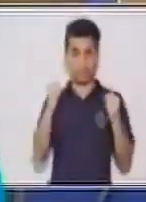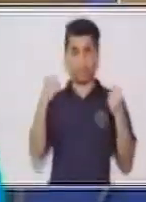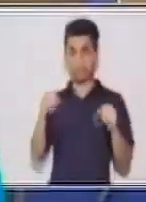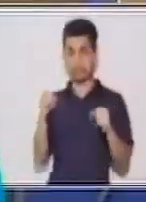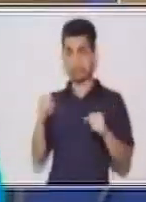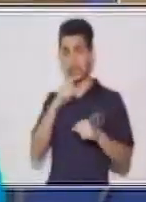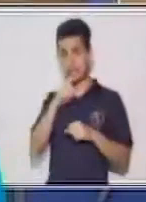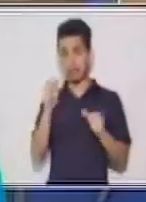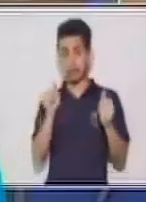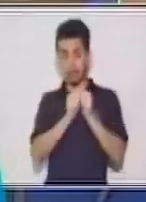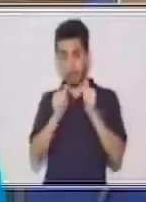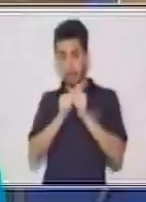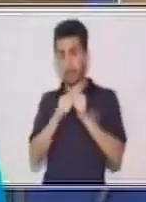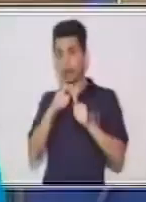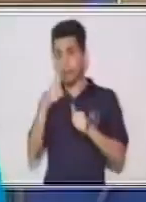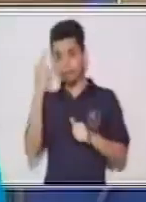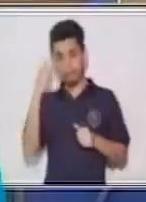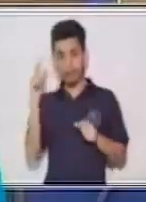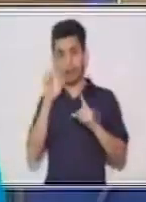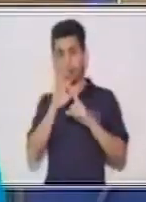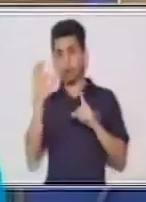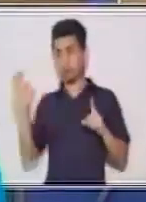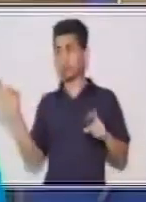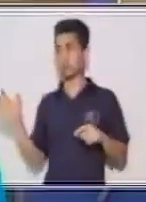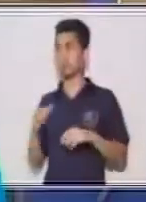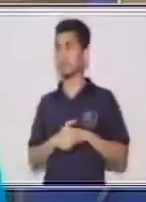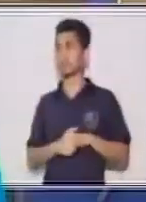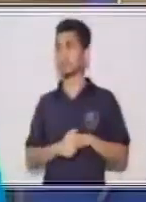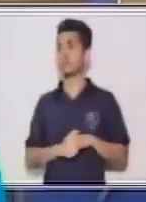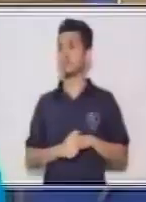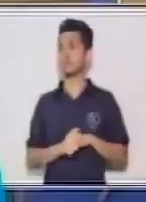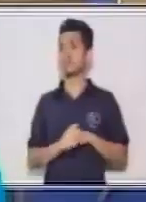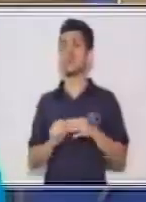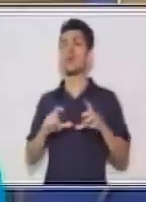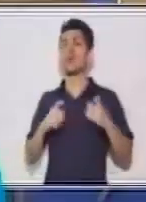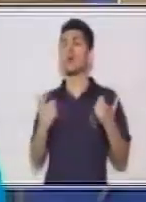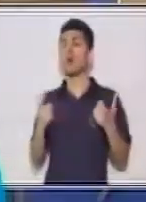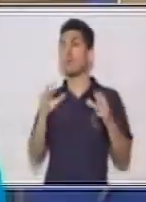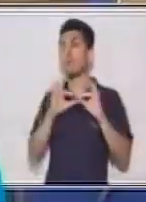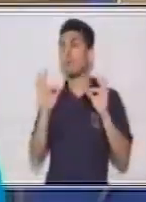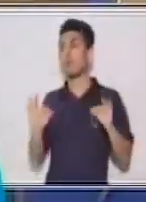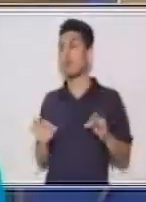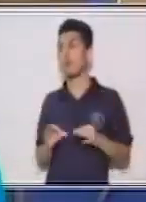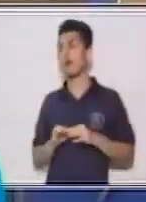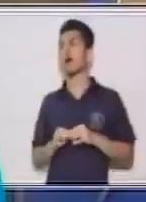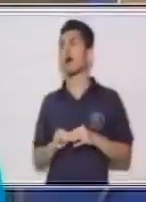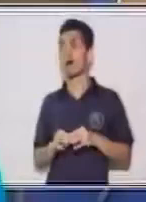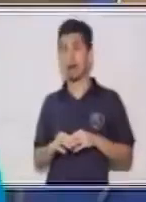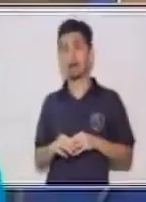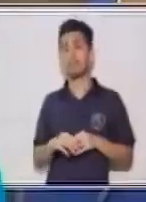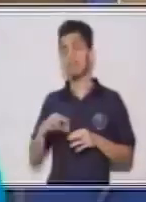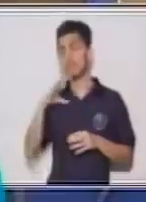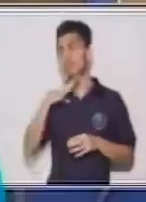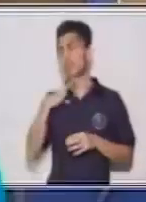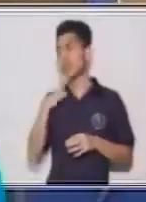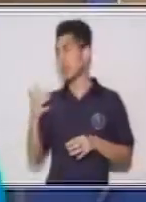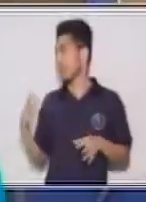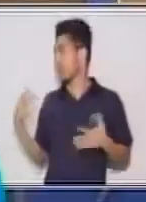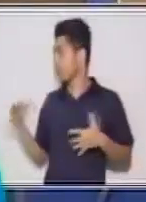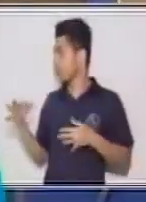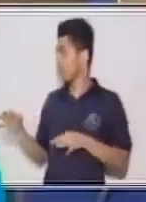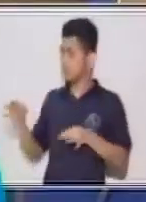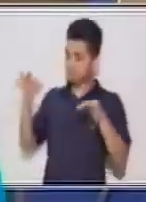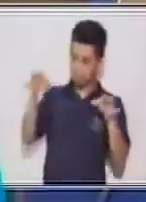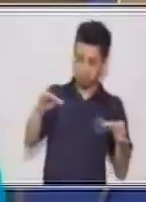persona que te esté acompañando, a realizar el ejercicio. ¿Y de qué manera lo van a hacer? Bueno, le vas a dar un trozo de papel